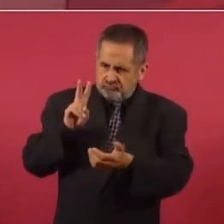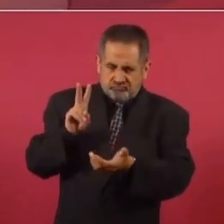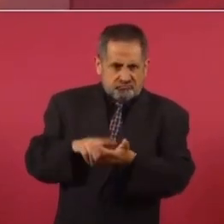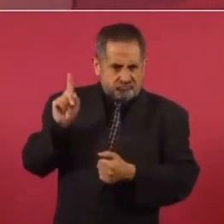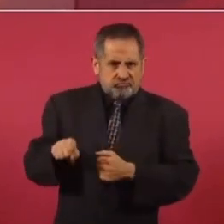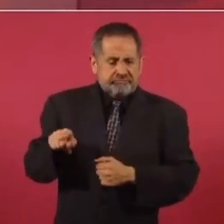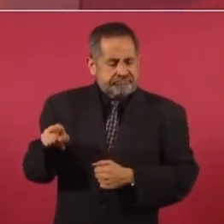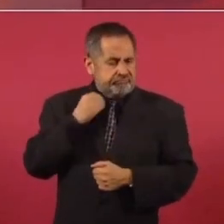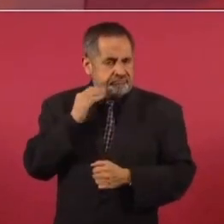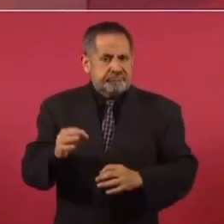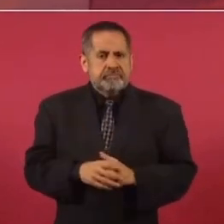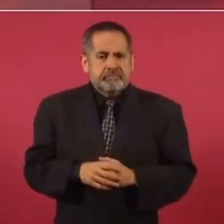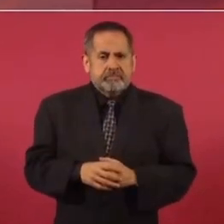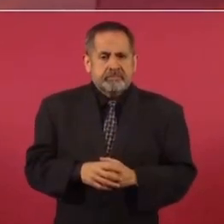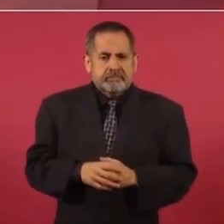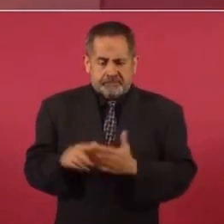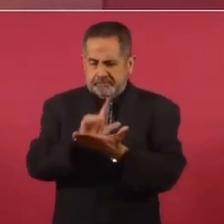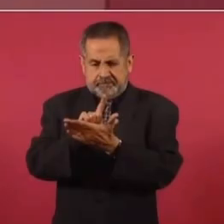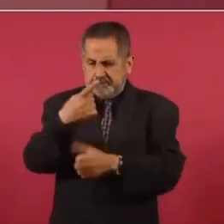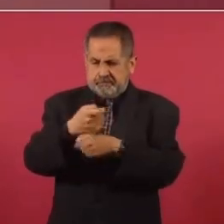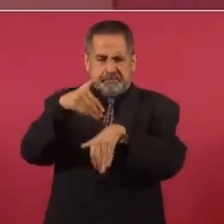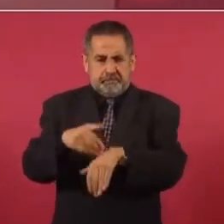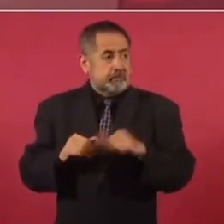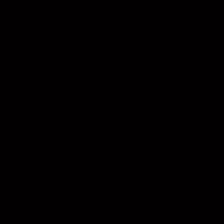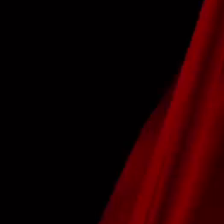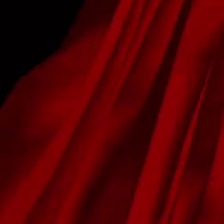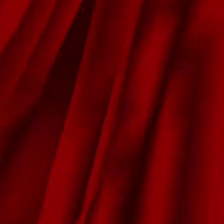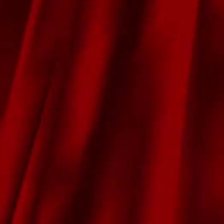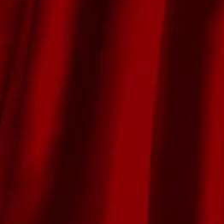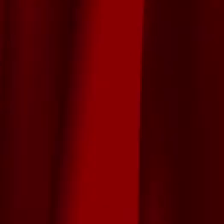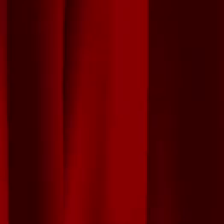máxima de que al margen de la ley nada y por encima de la ley nadie.